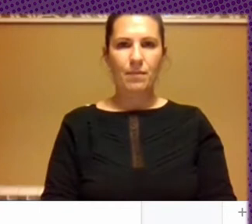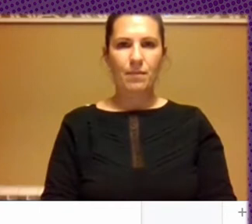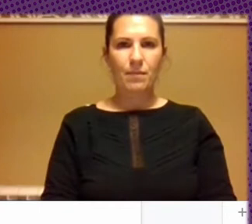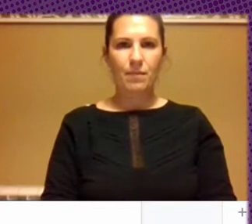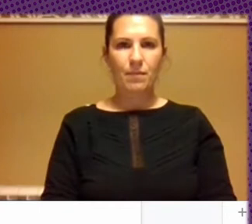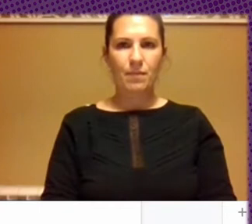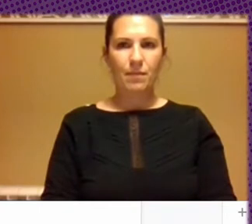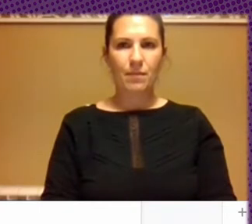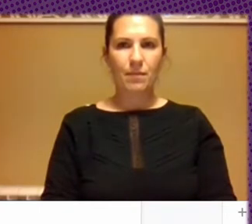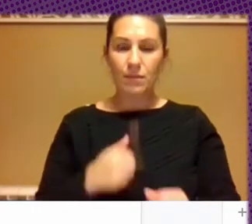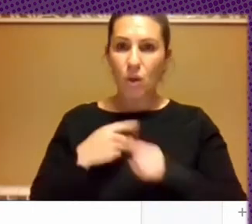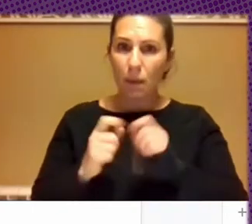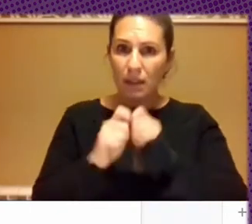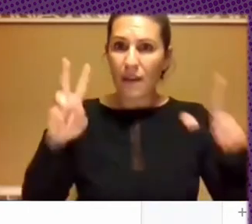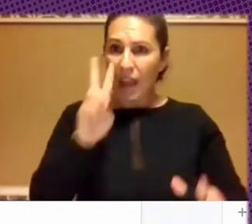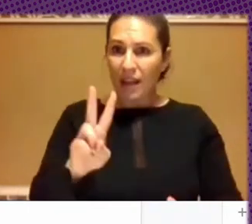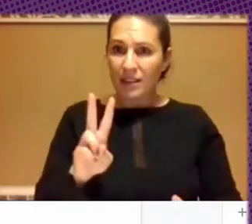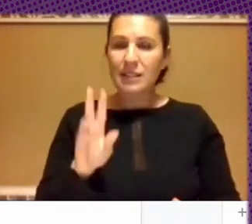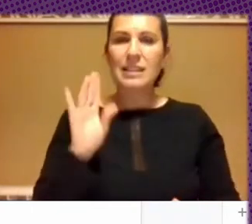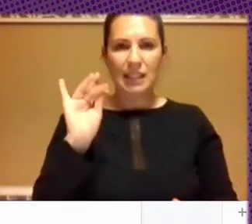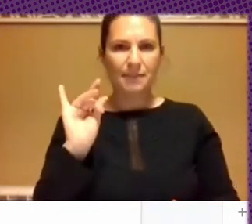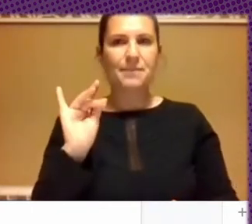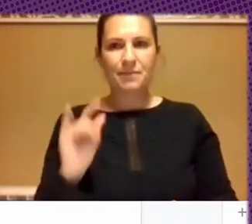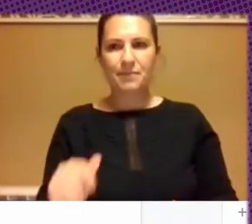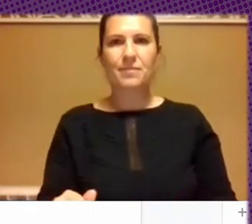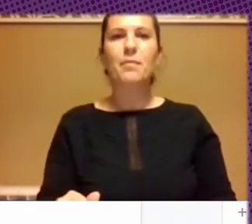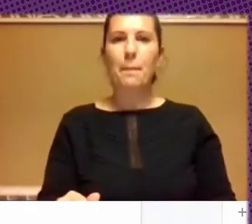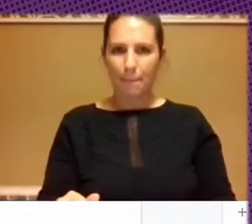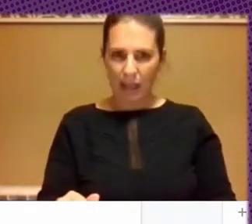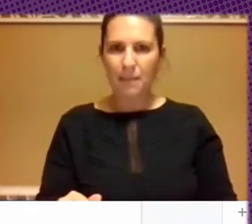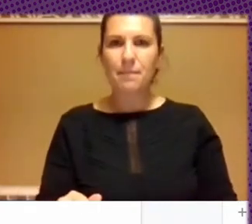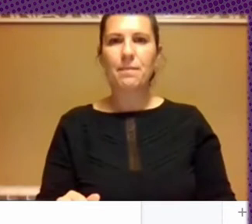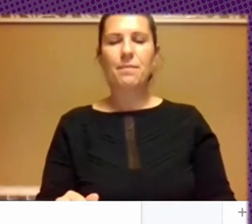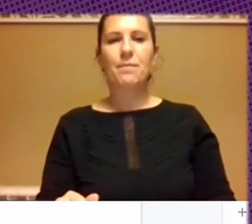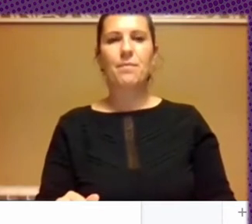¿Se está compartiendo? Sí, se ve, se ve bien. Vale, perfecto.